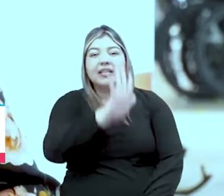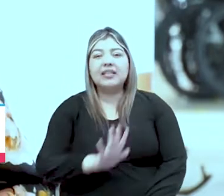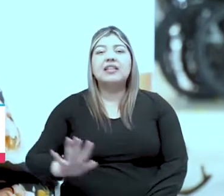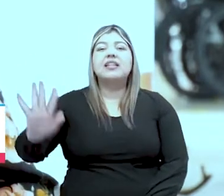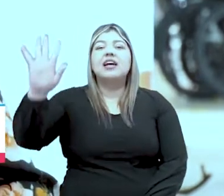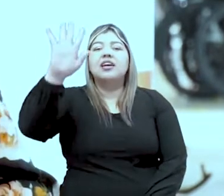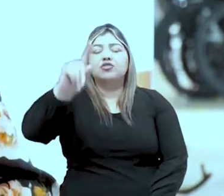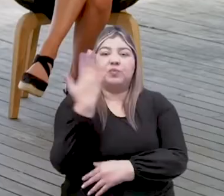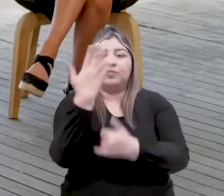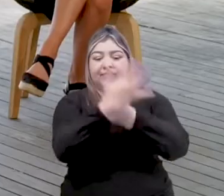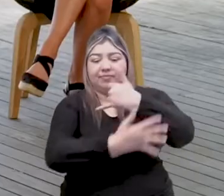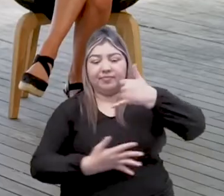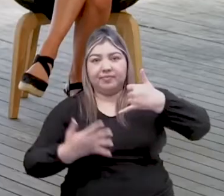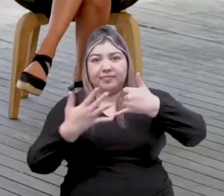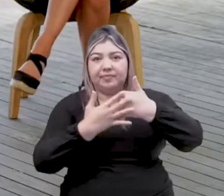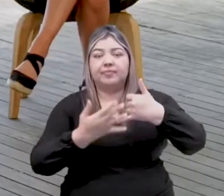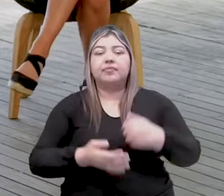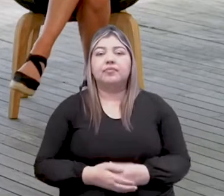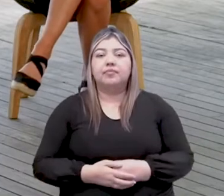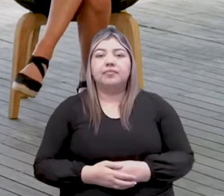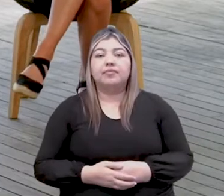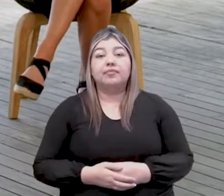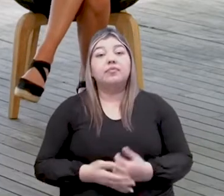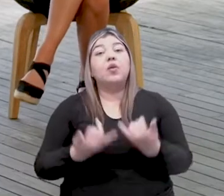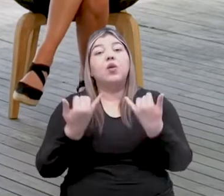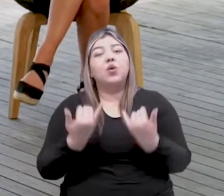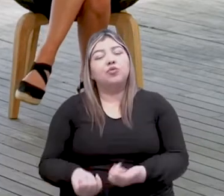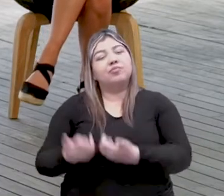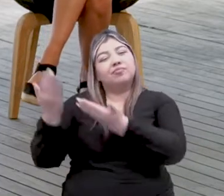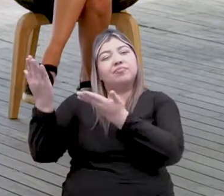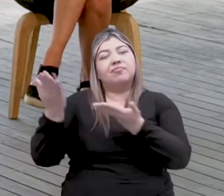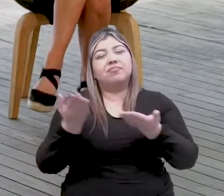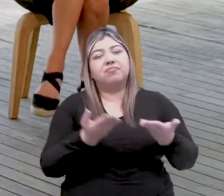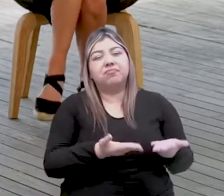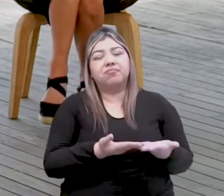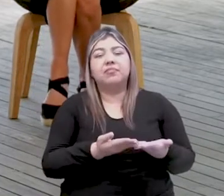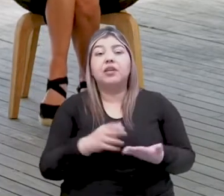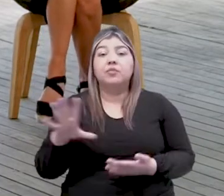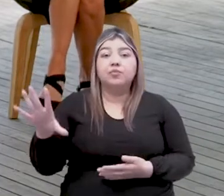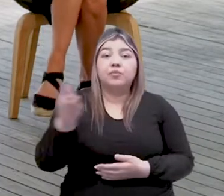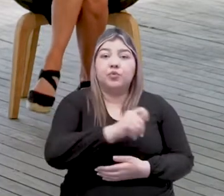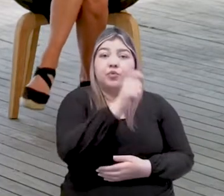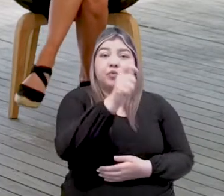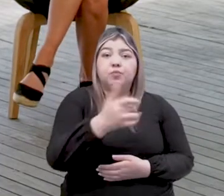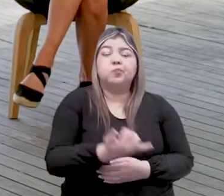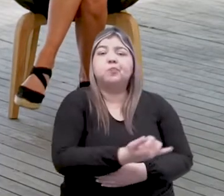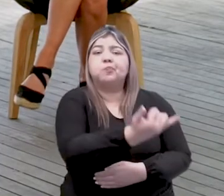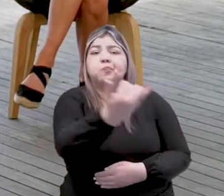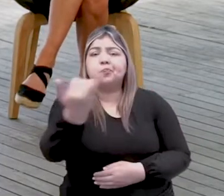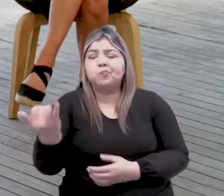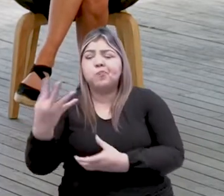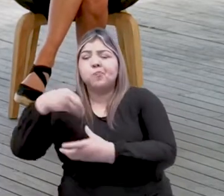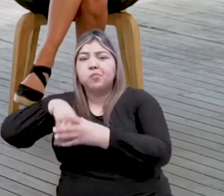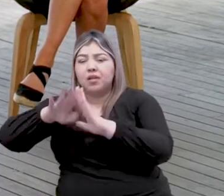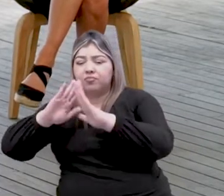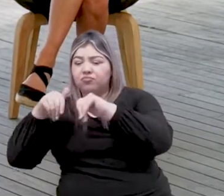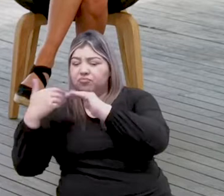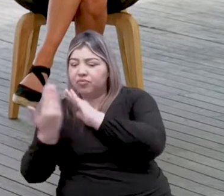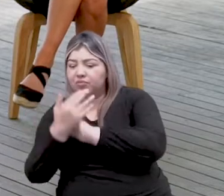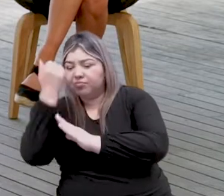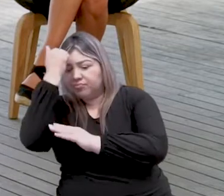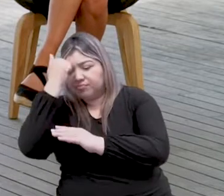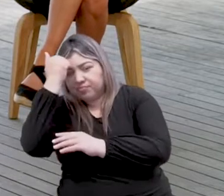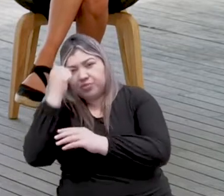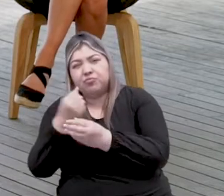Evaluar para Avanzar. Hoy le damos una calurosa bienvenida a todas aquellas personas de la comunidad educativa que nos acompañan esta mañana,